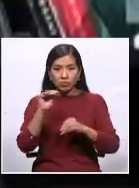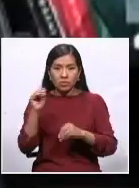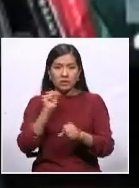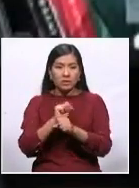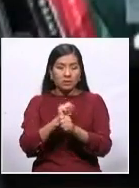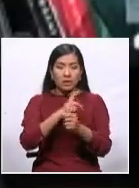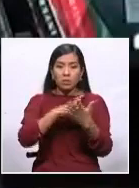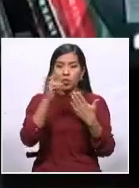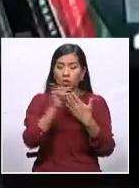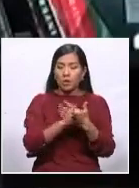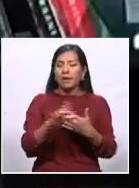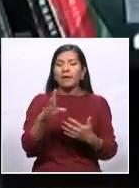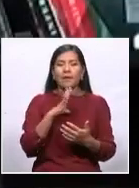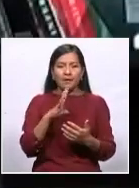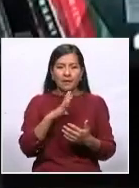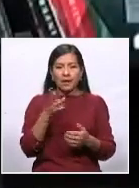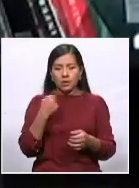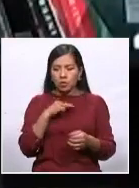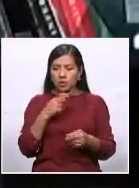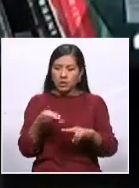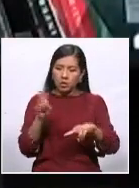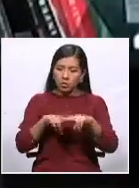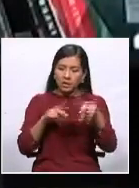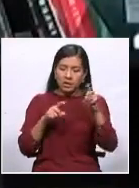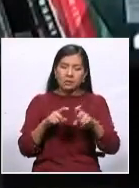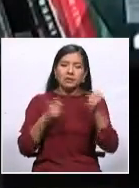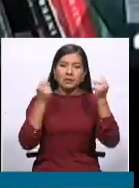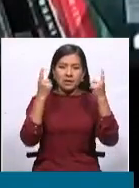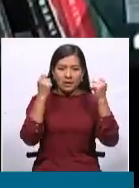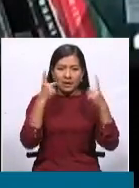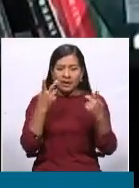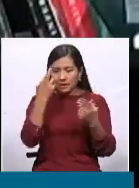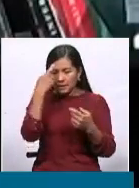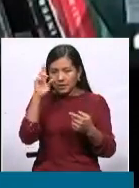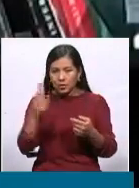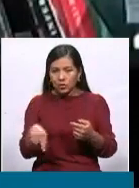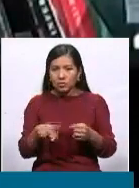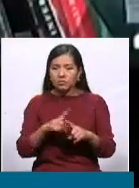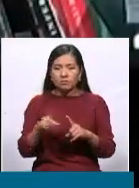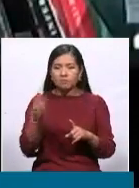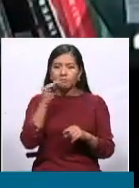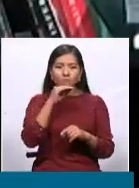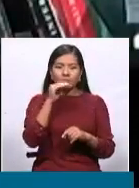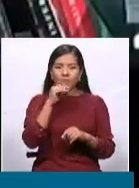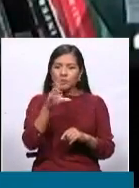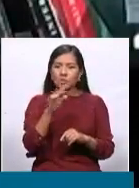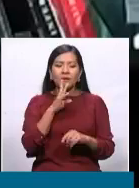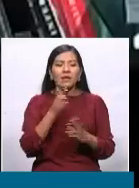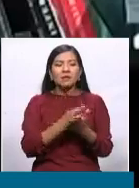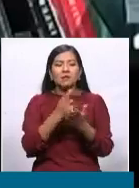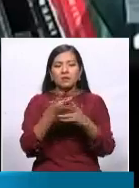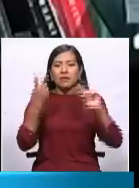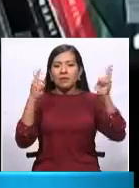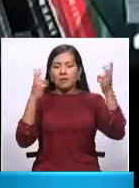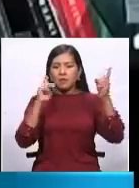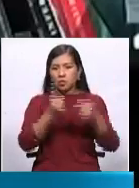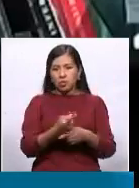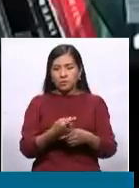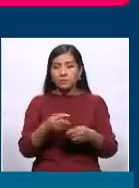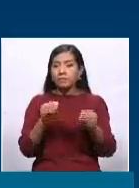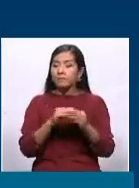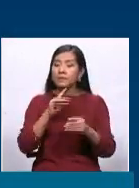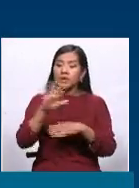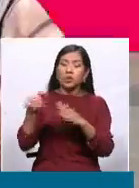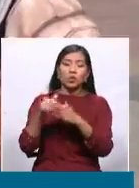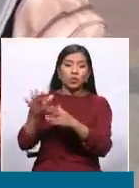cae en saco roto lo que dicen respecto al tema de los recursos. Dicho sea de paso, Santa Cruz, en materia de